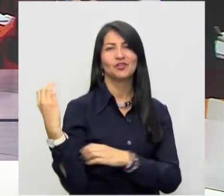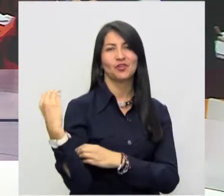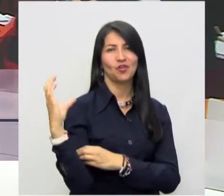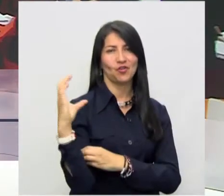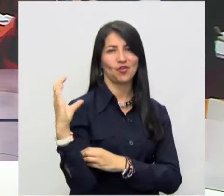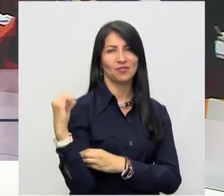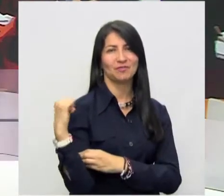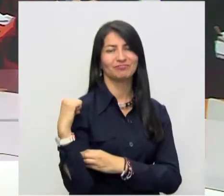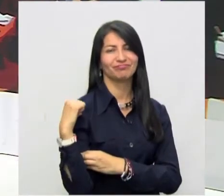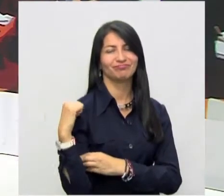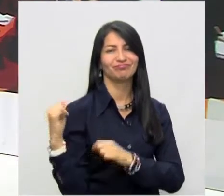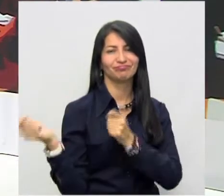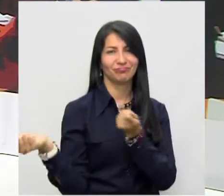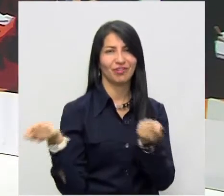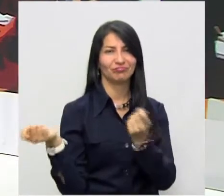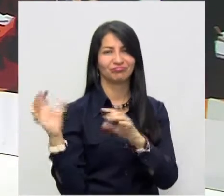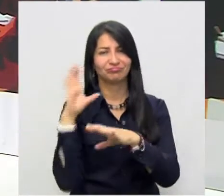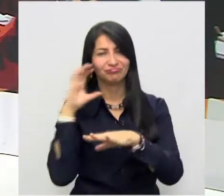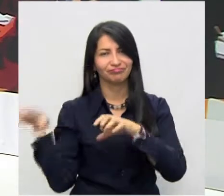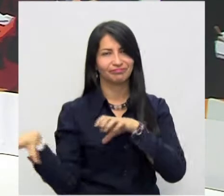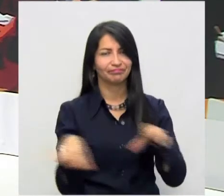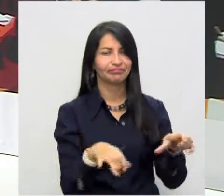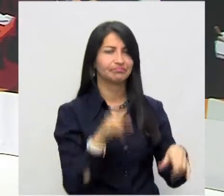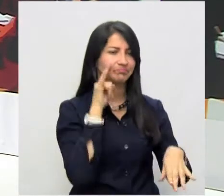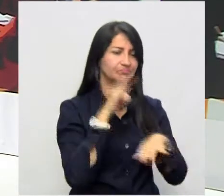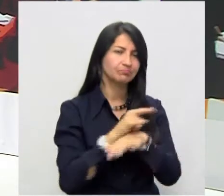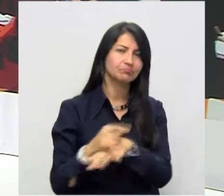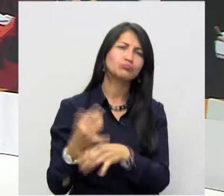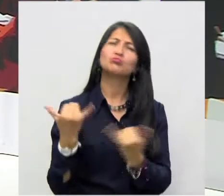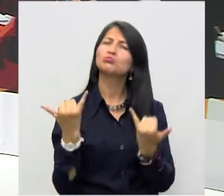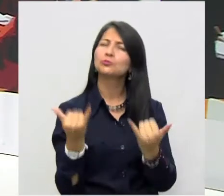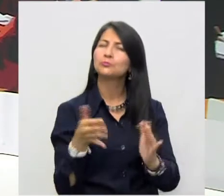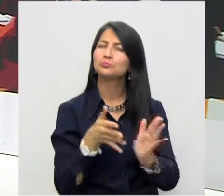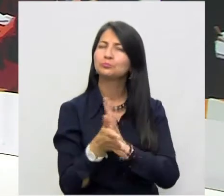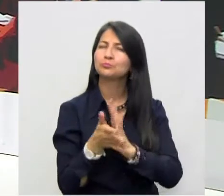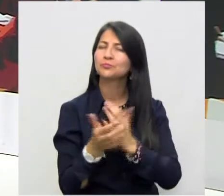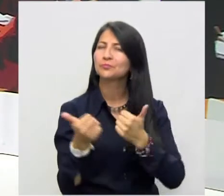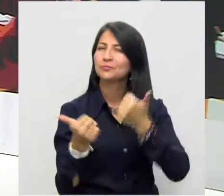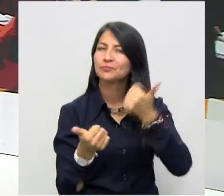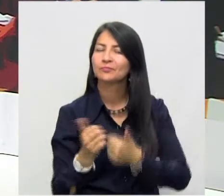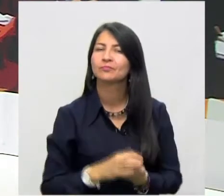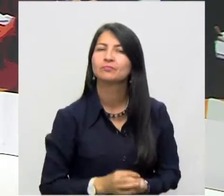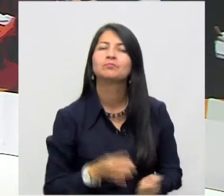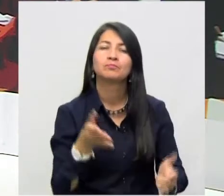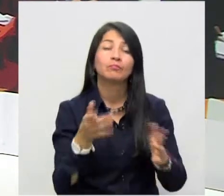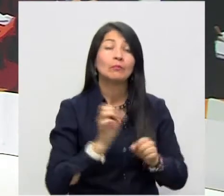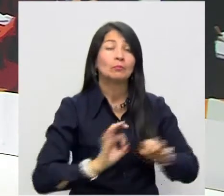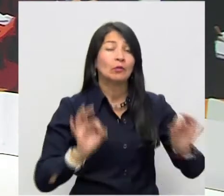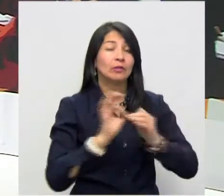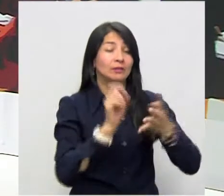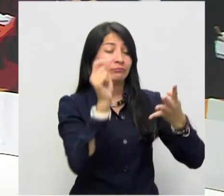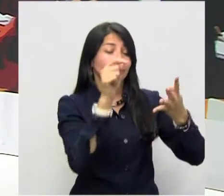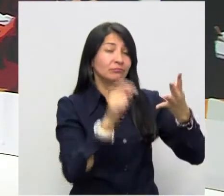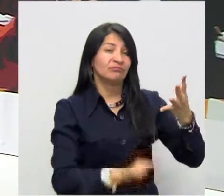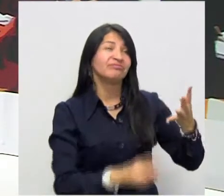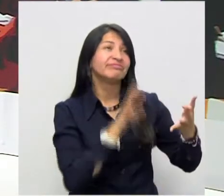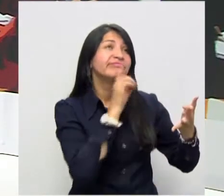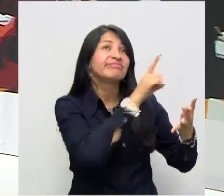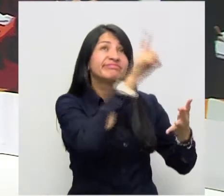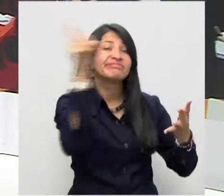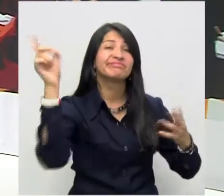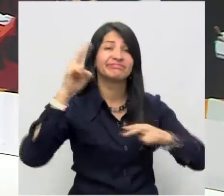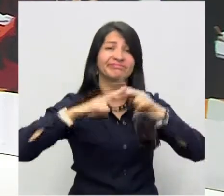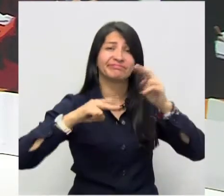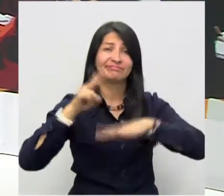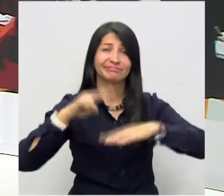el programa institucional de la Contraloría General de la República, en el que hoy hablaremos de cuentas claras, elefantes blancos